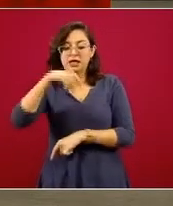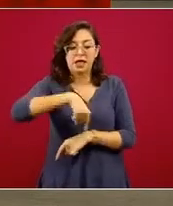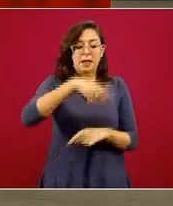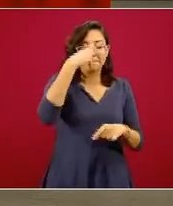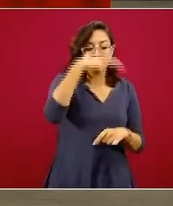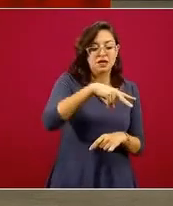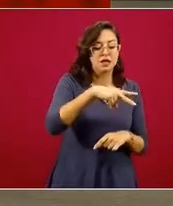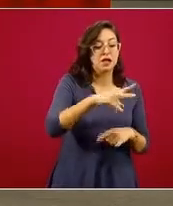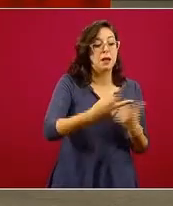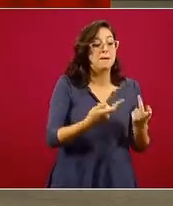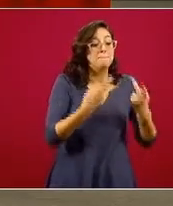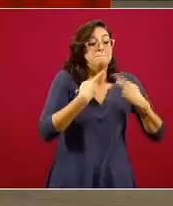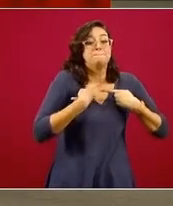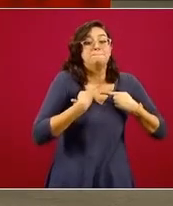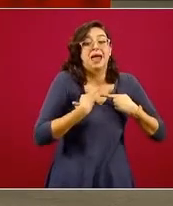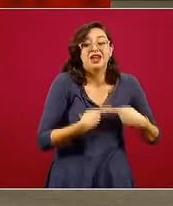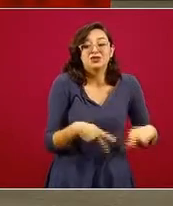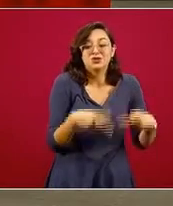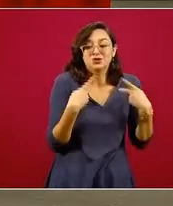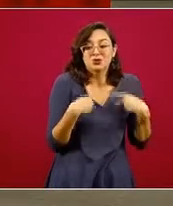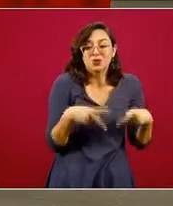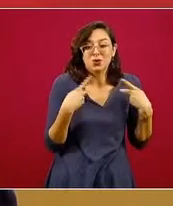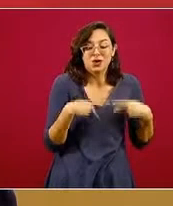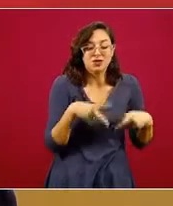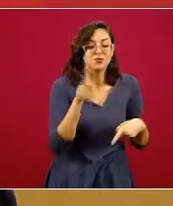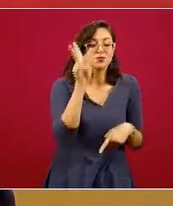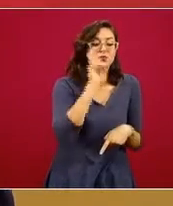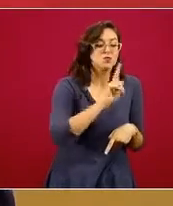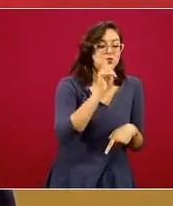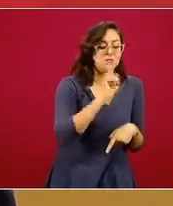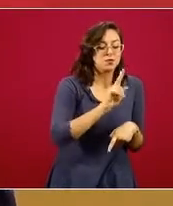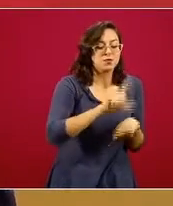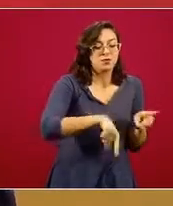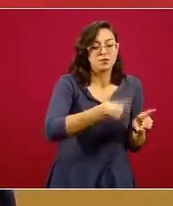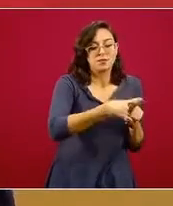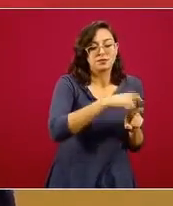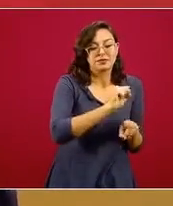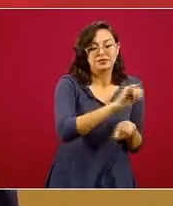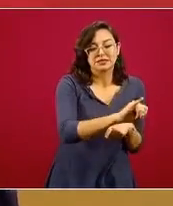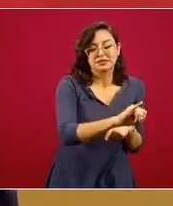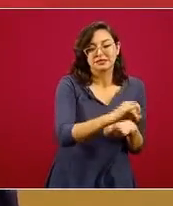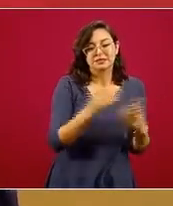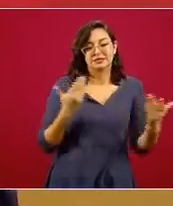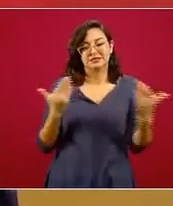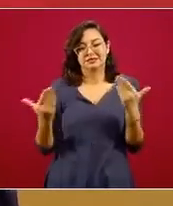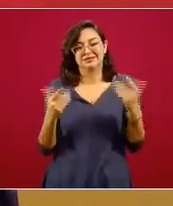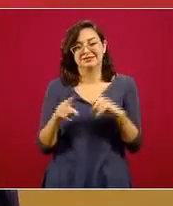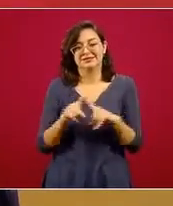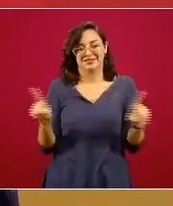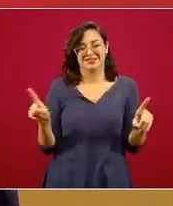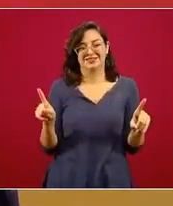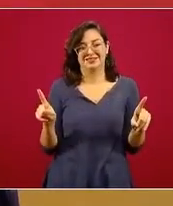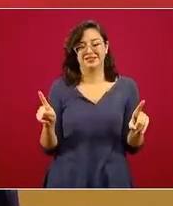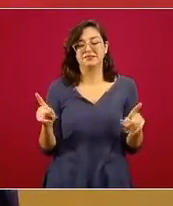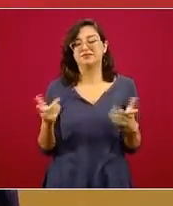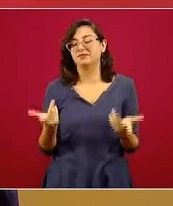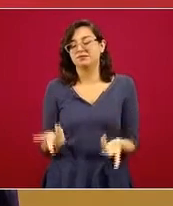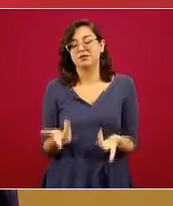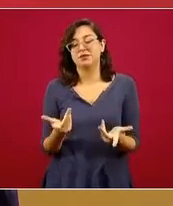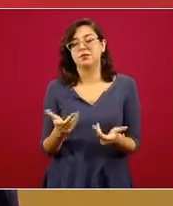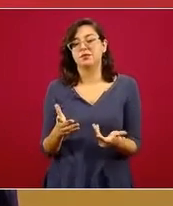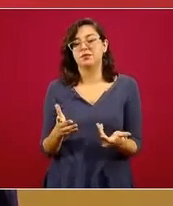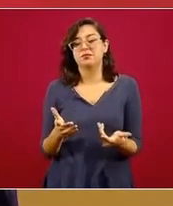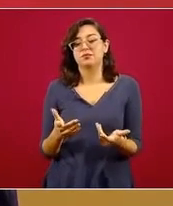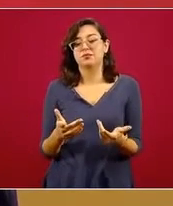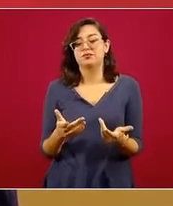México tenemos cuántas de las personas a quienes se les hizo pruebas resultaron positivas. Y la razón es muy obvia y la hemos comentado.